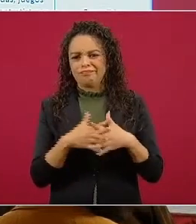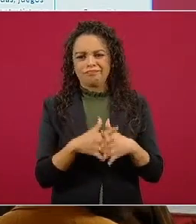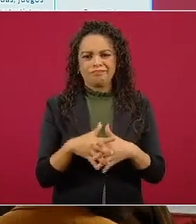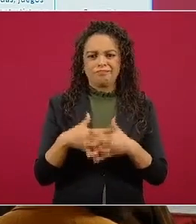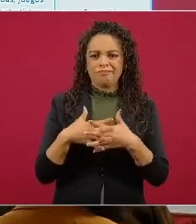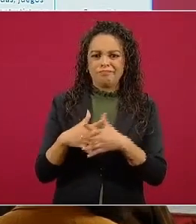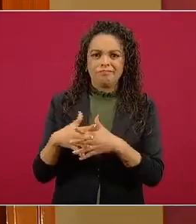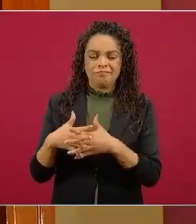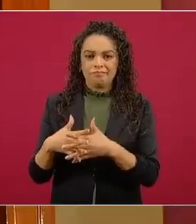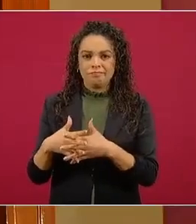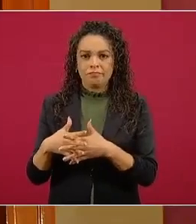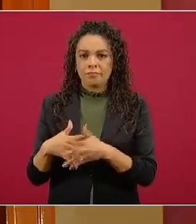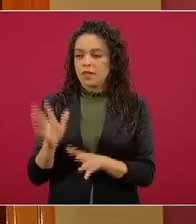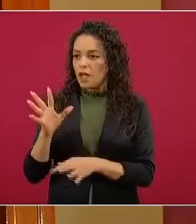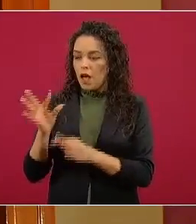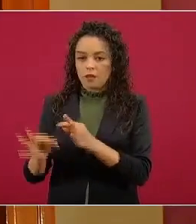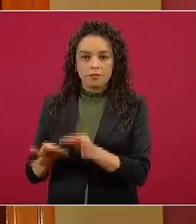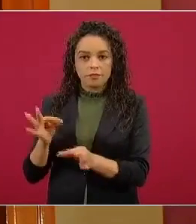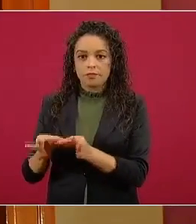cumplido.